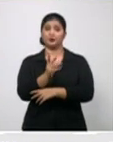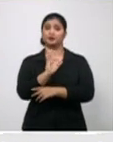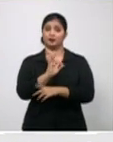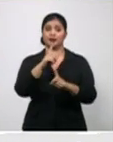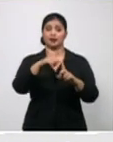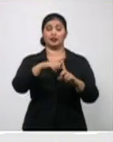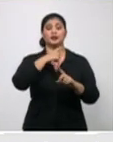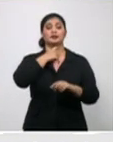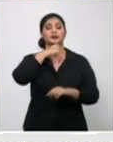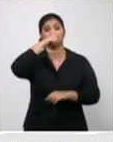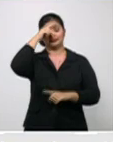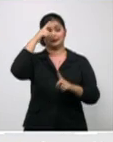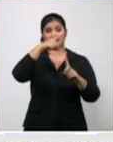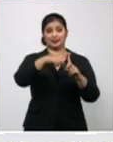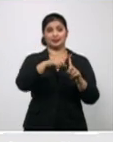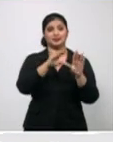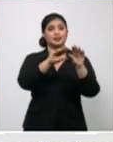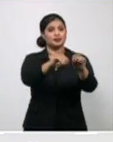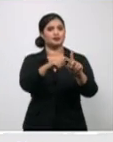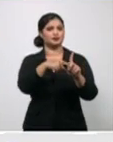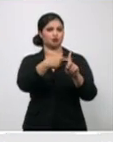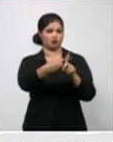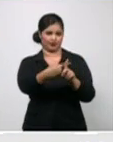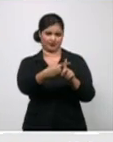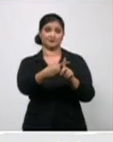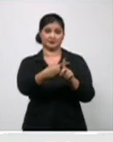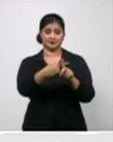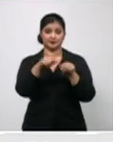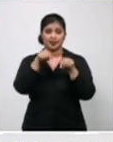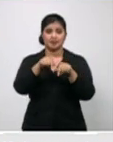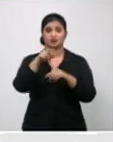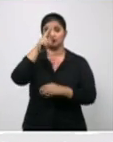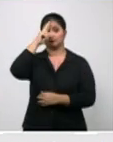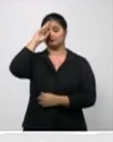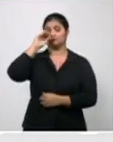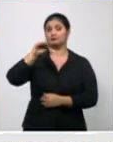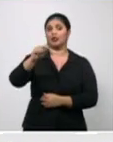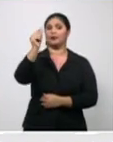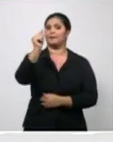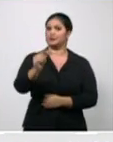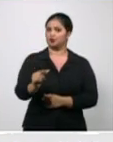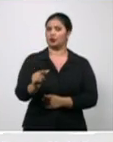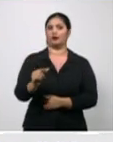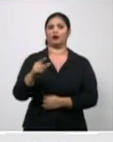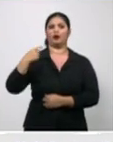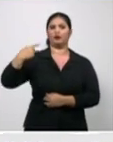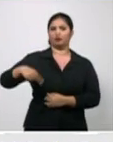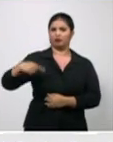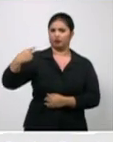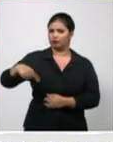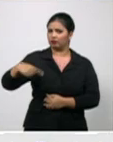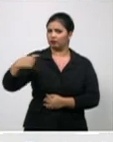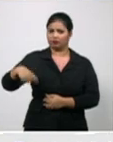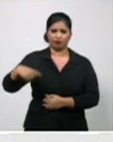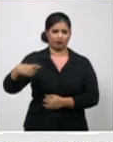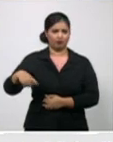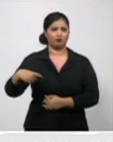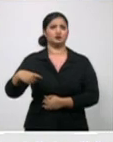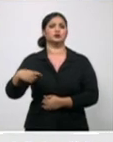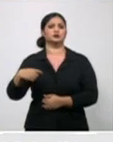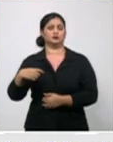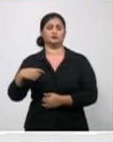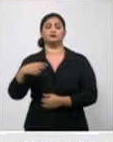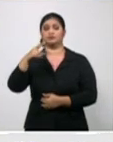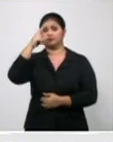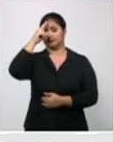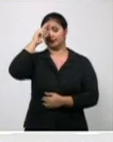tuvo una falta de aire que fue progresiva, presentó diarreas además, estuvo ingresado